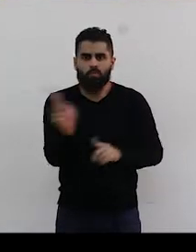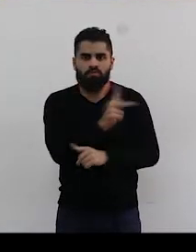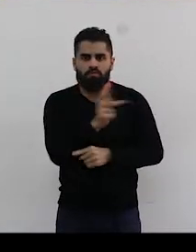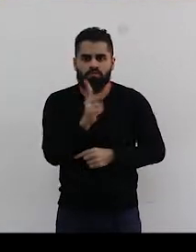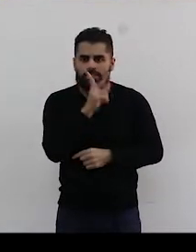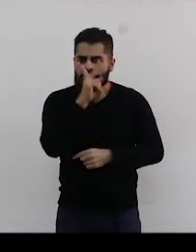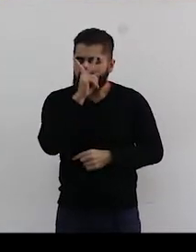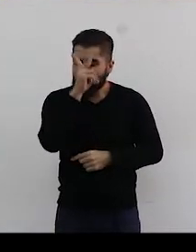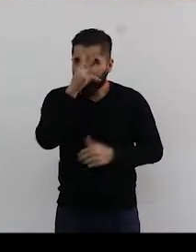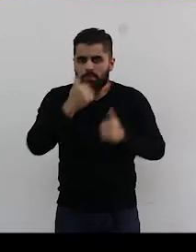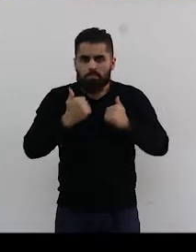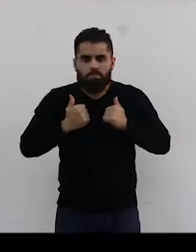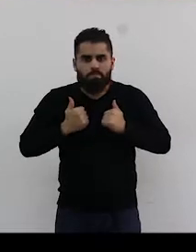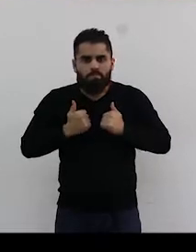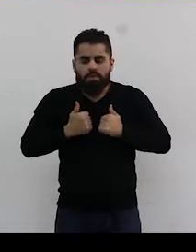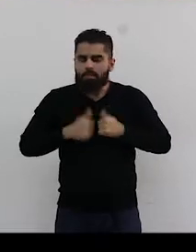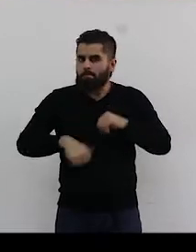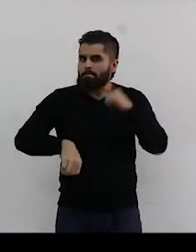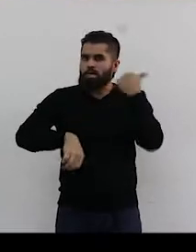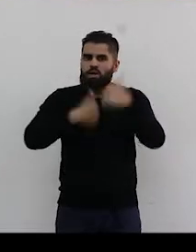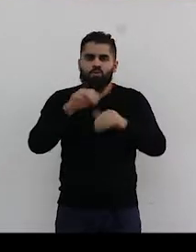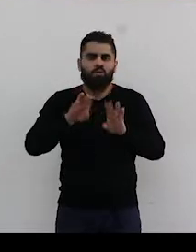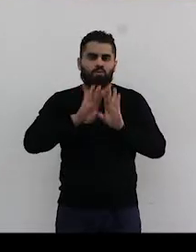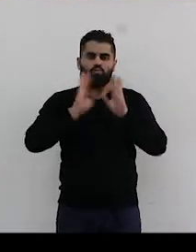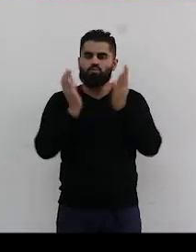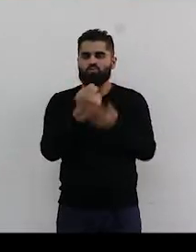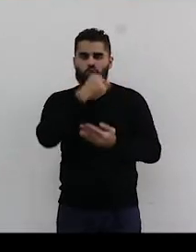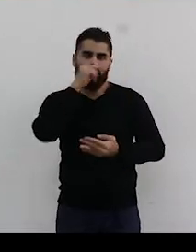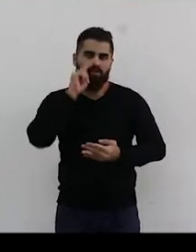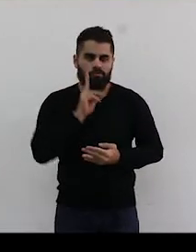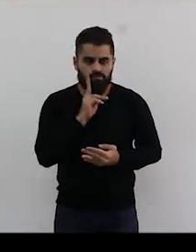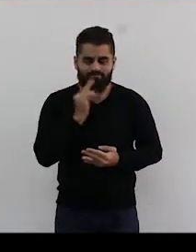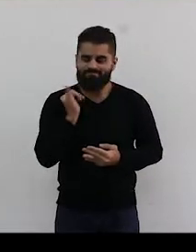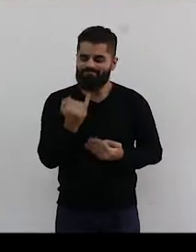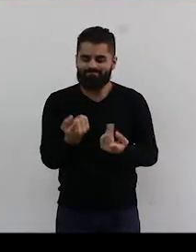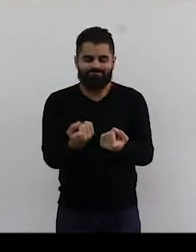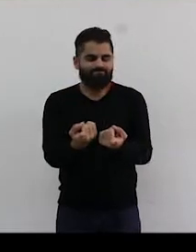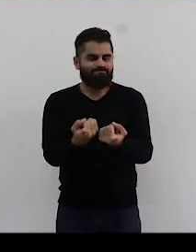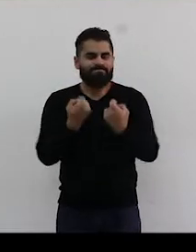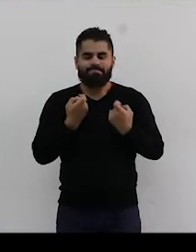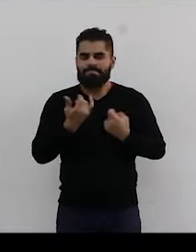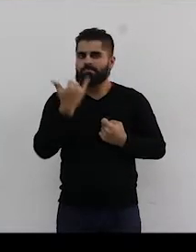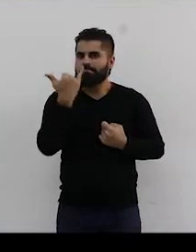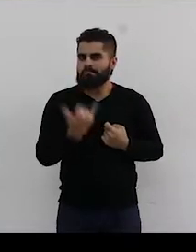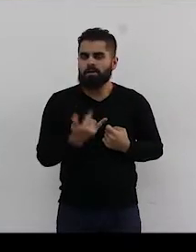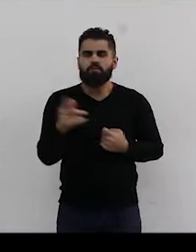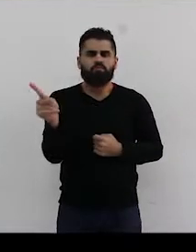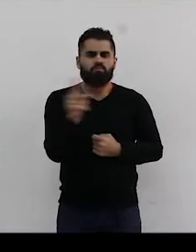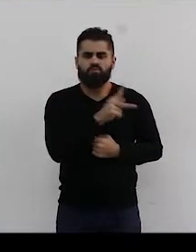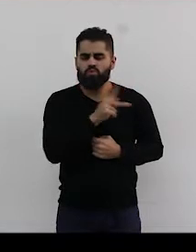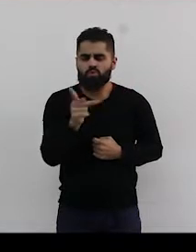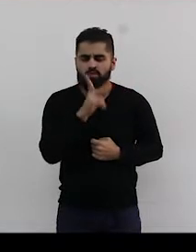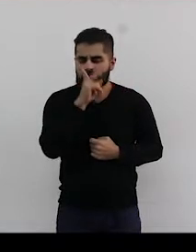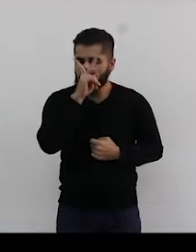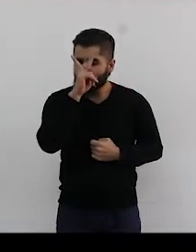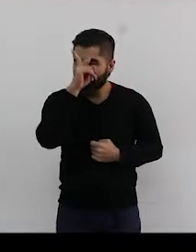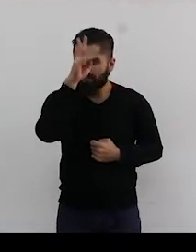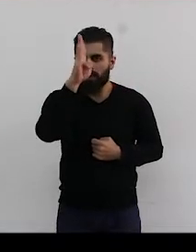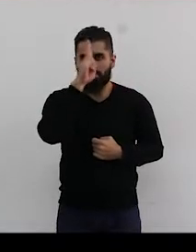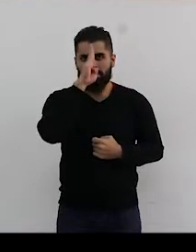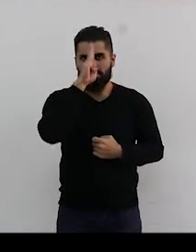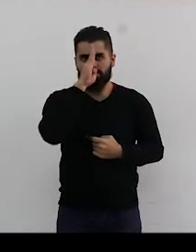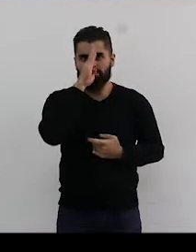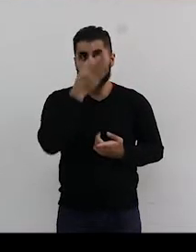expectativas que se tienen sobre la educación a nivel mundial. Veo mucha necesidad, especialmente en los